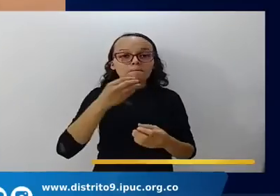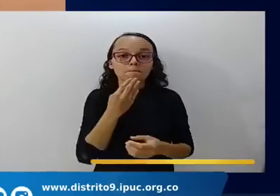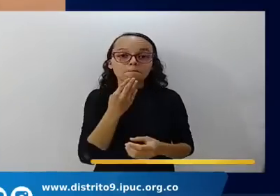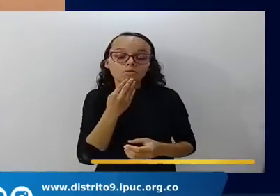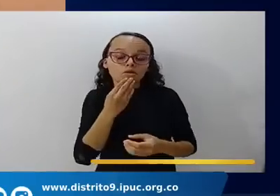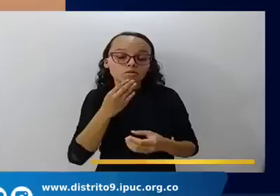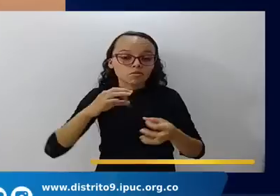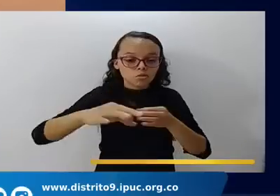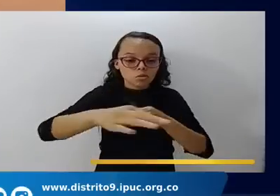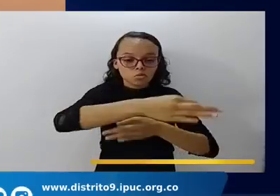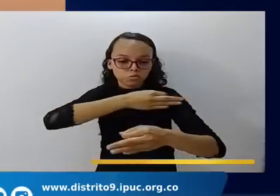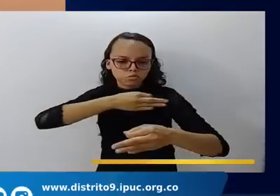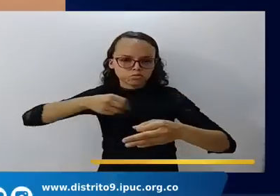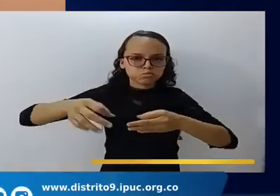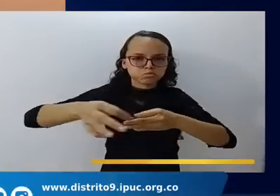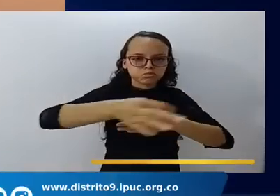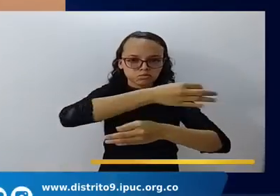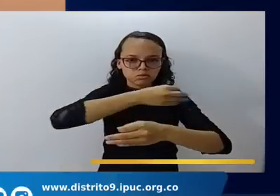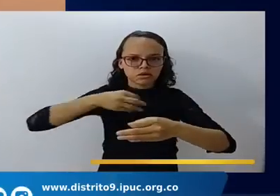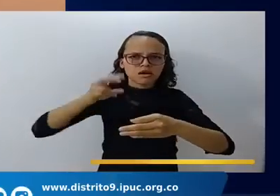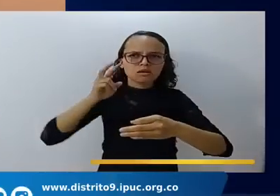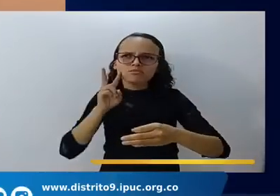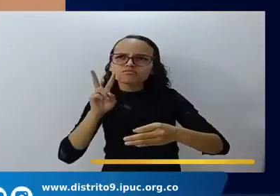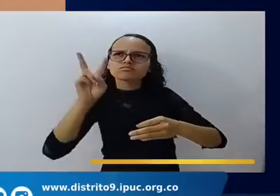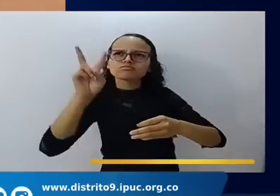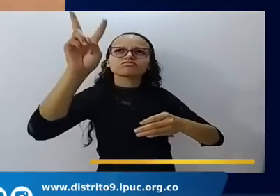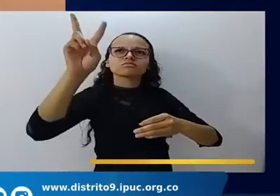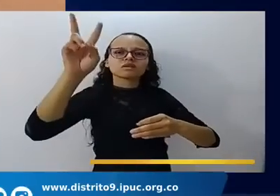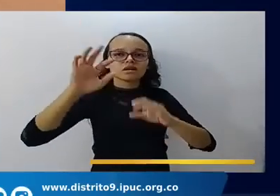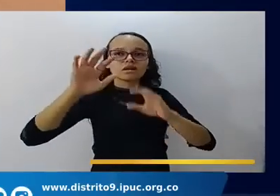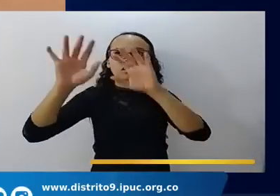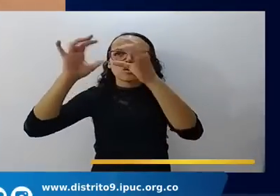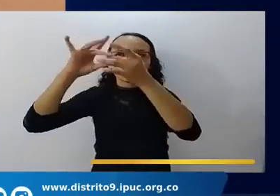Está 500 kilómetros arriba de nuestras cabezas.